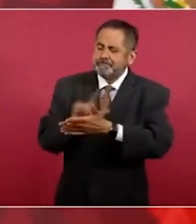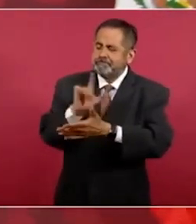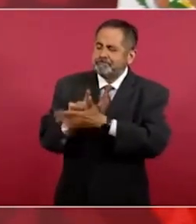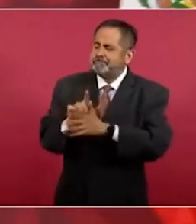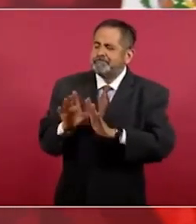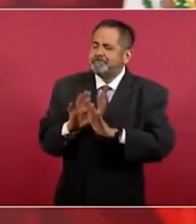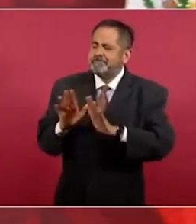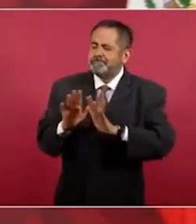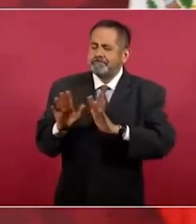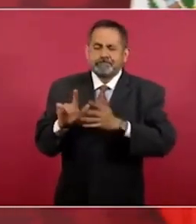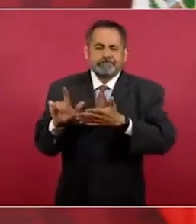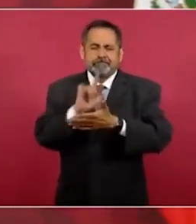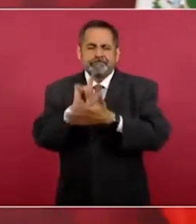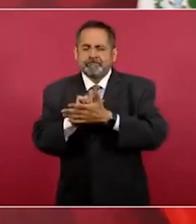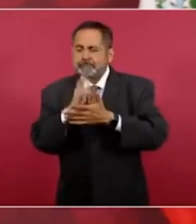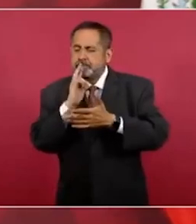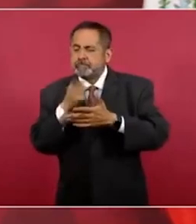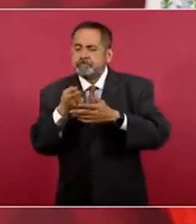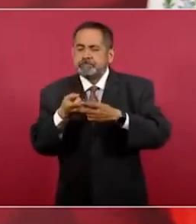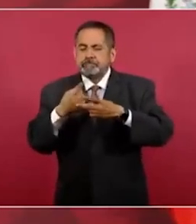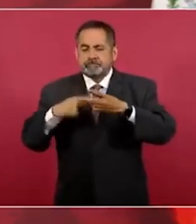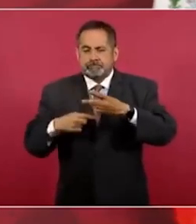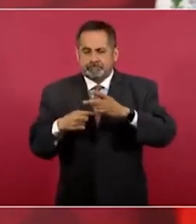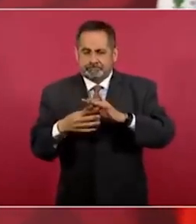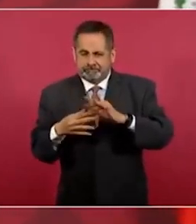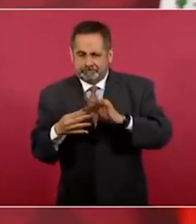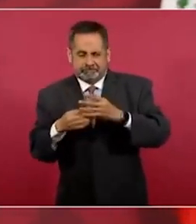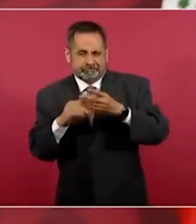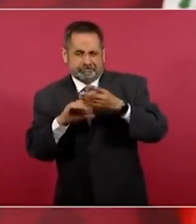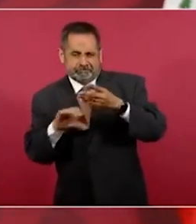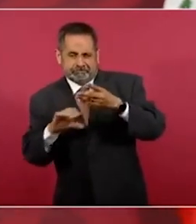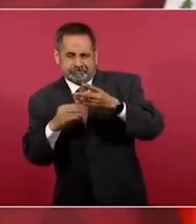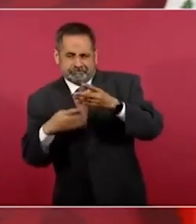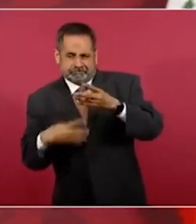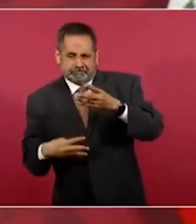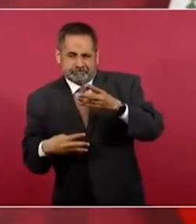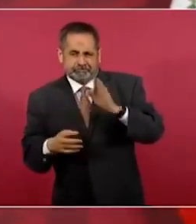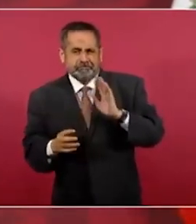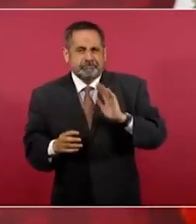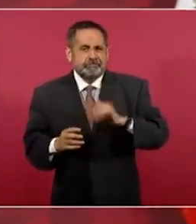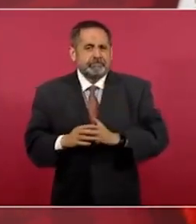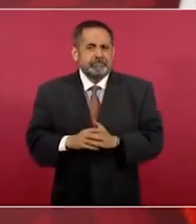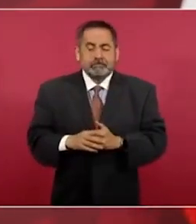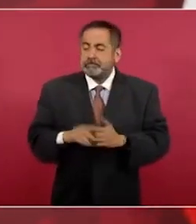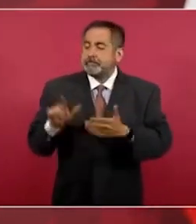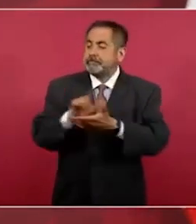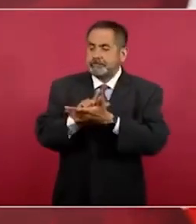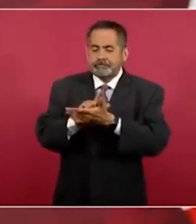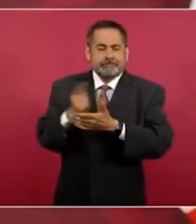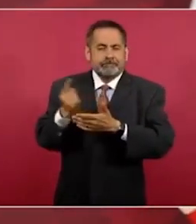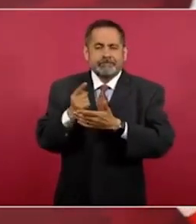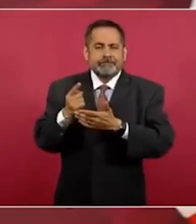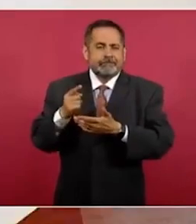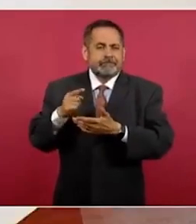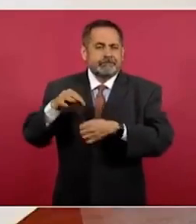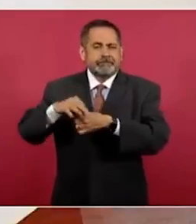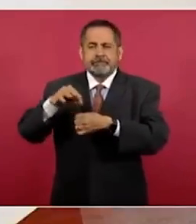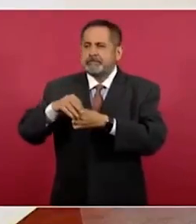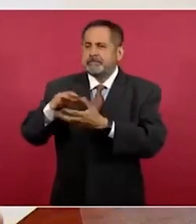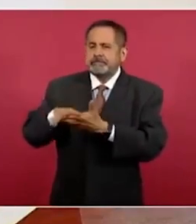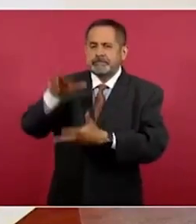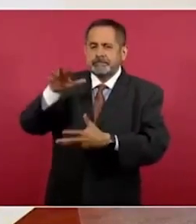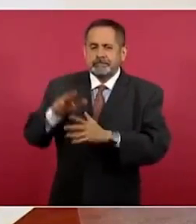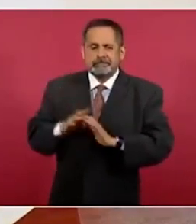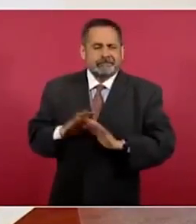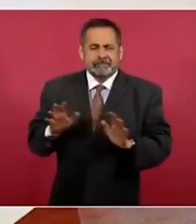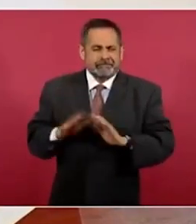secundarias que sólo requieren de mayoría simple, quisieron